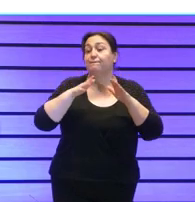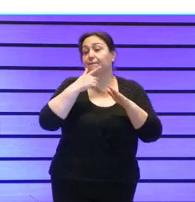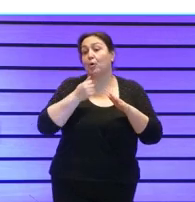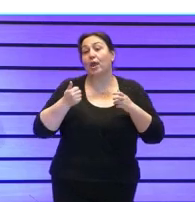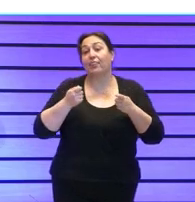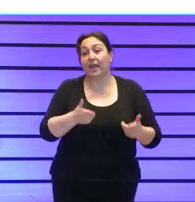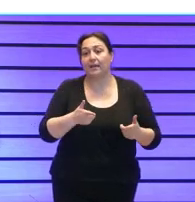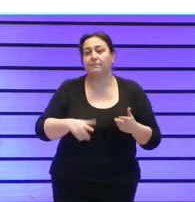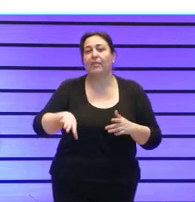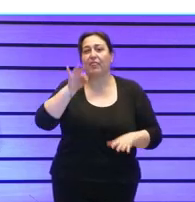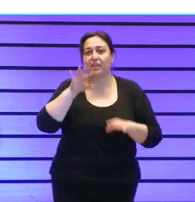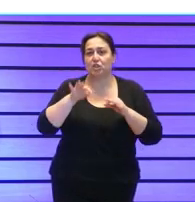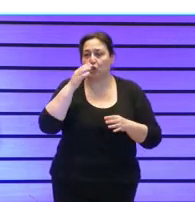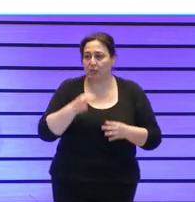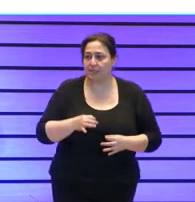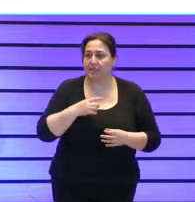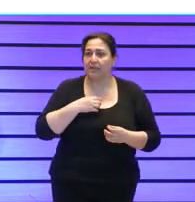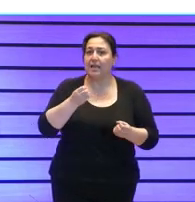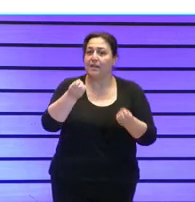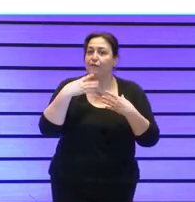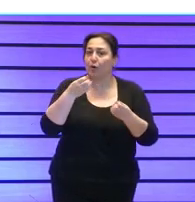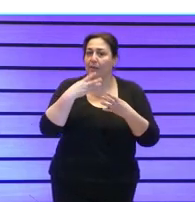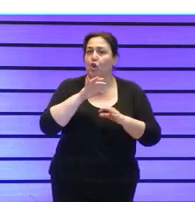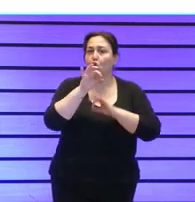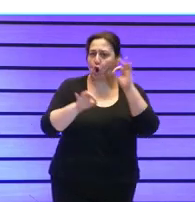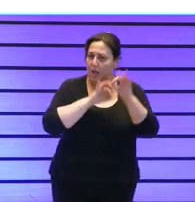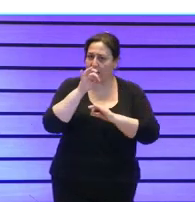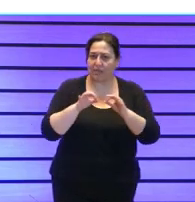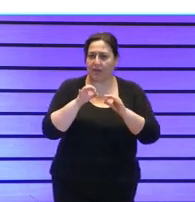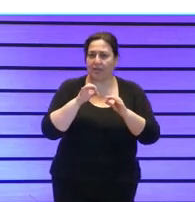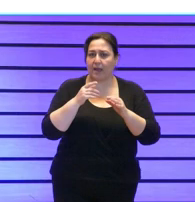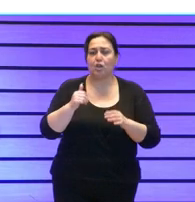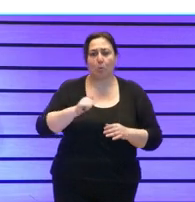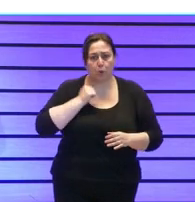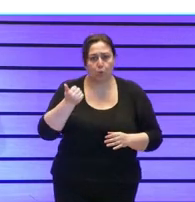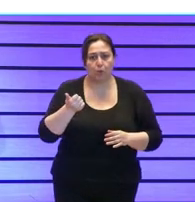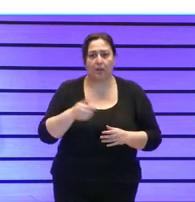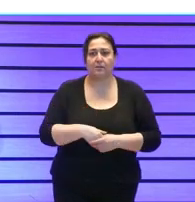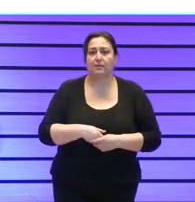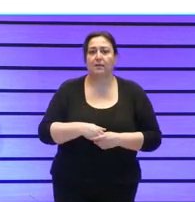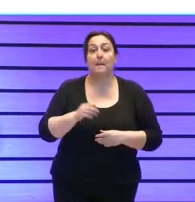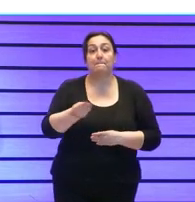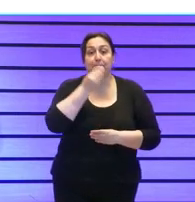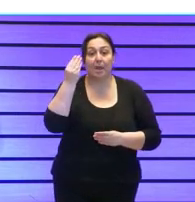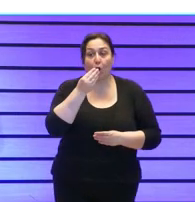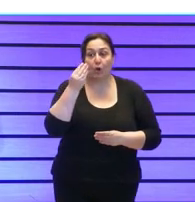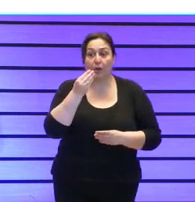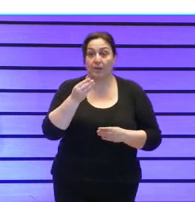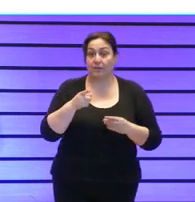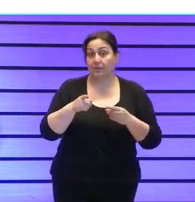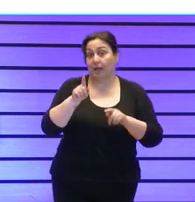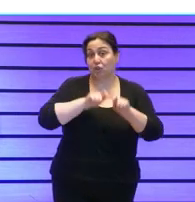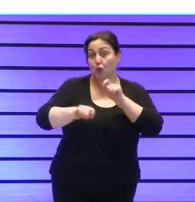decisiones disponemos de la información organizada disponible y oportuna mejora la marca de la